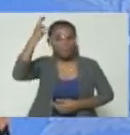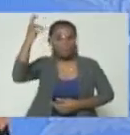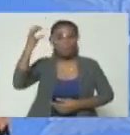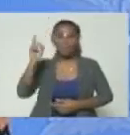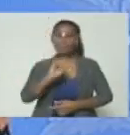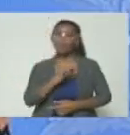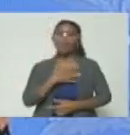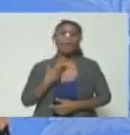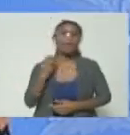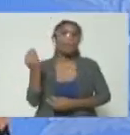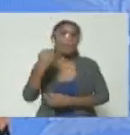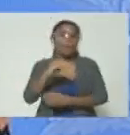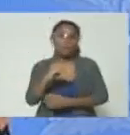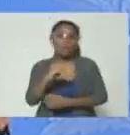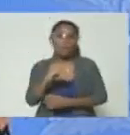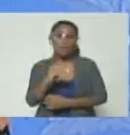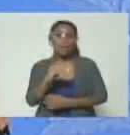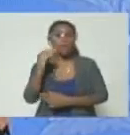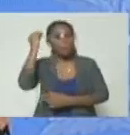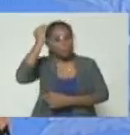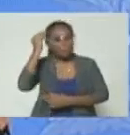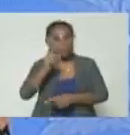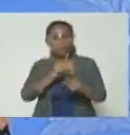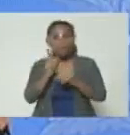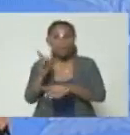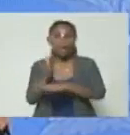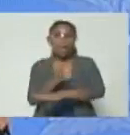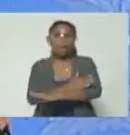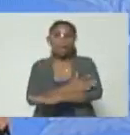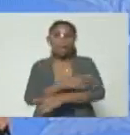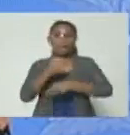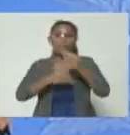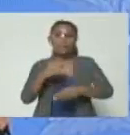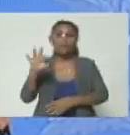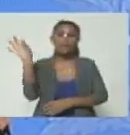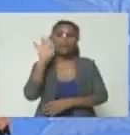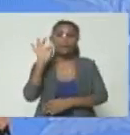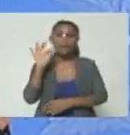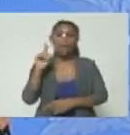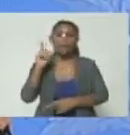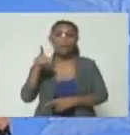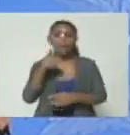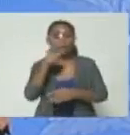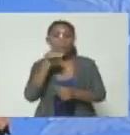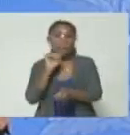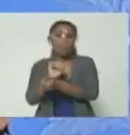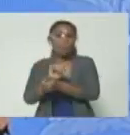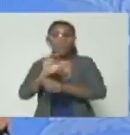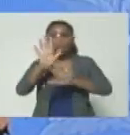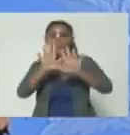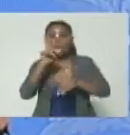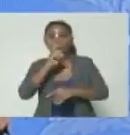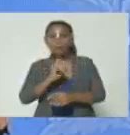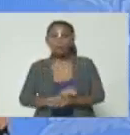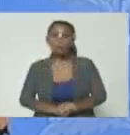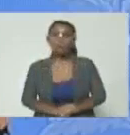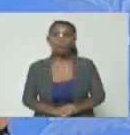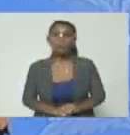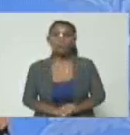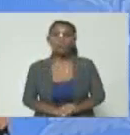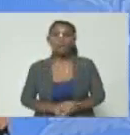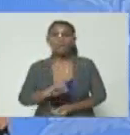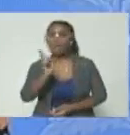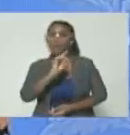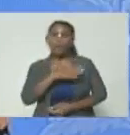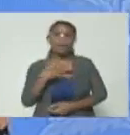quieres más cana hubieras pensado en eso antes de ponerte a traficar con cocaína por lo que fuiste preso y pagaste 15 años si no